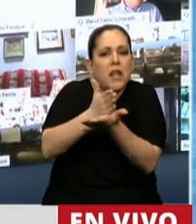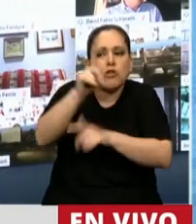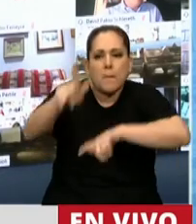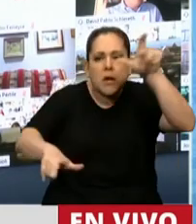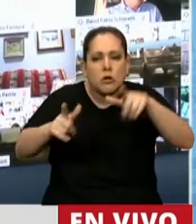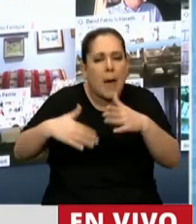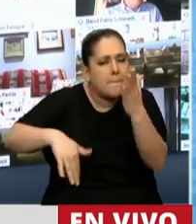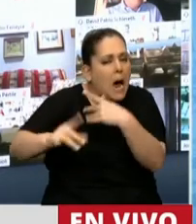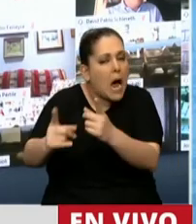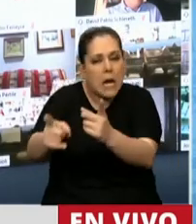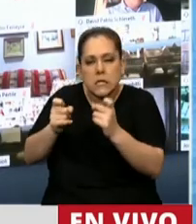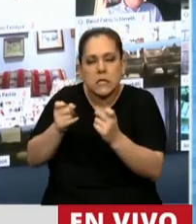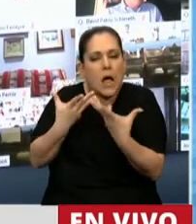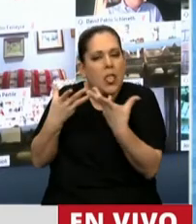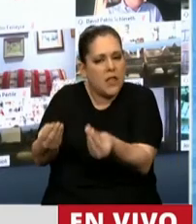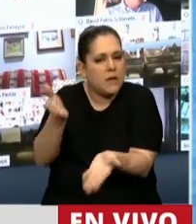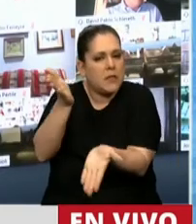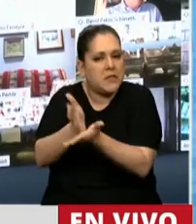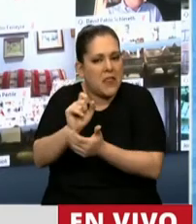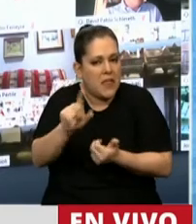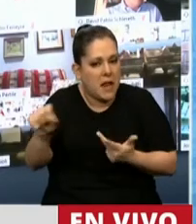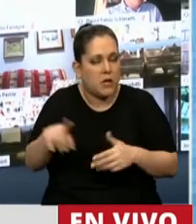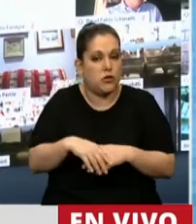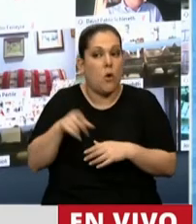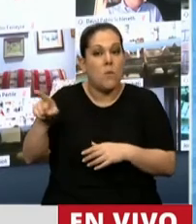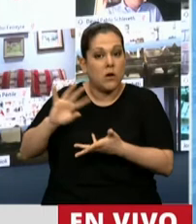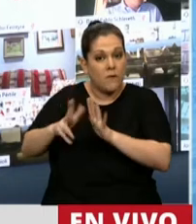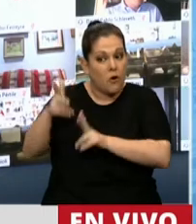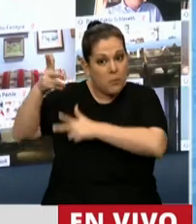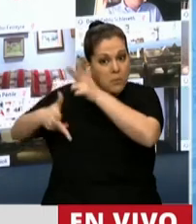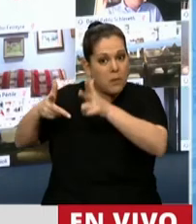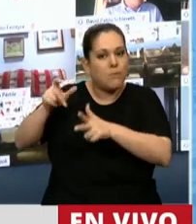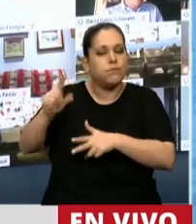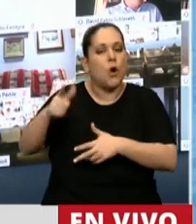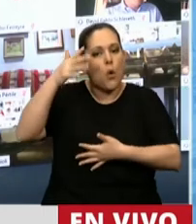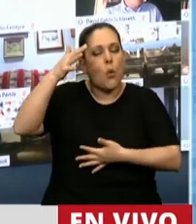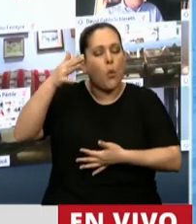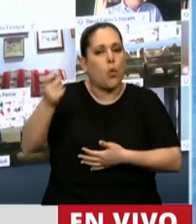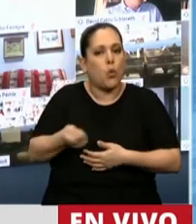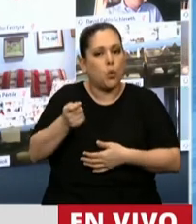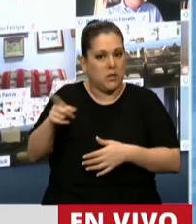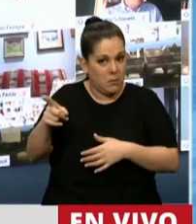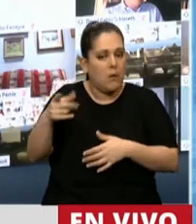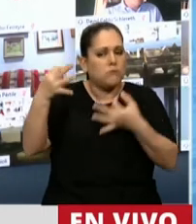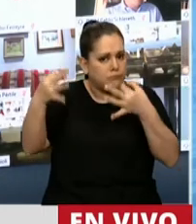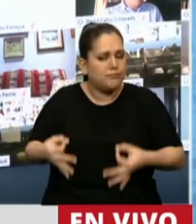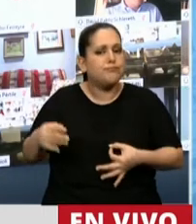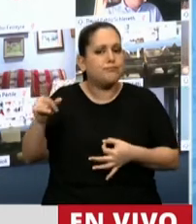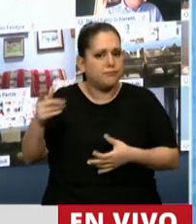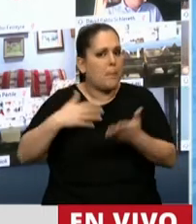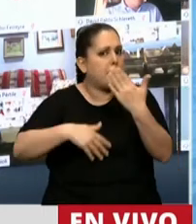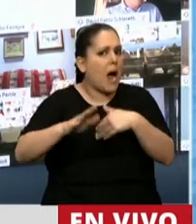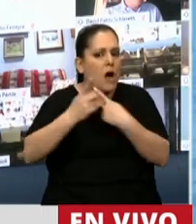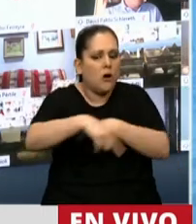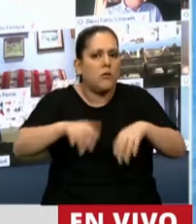tiene, porque la doctrina que él fundó, el justicialismo, precisamente tiene que ver con